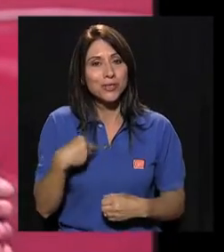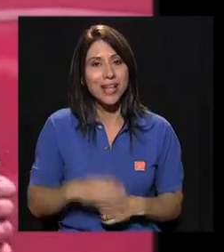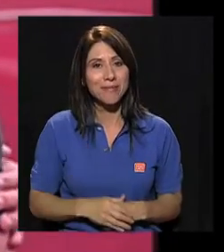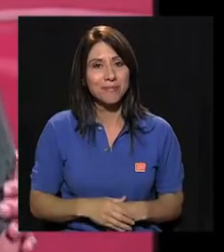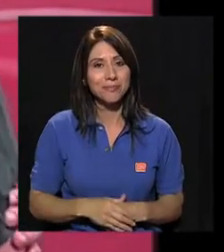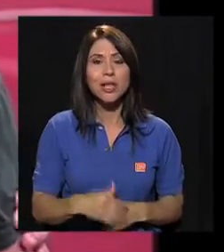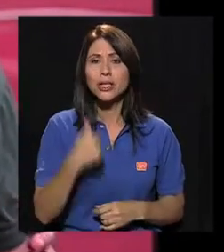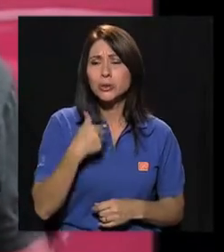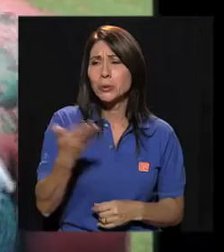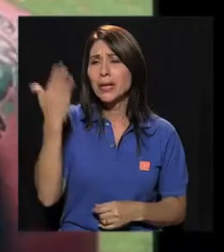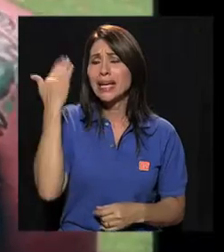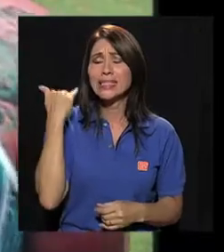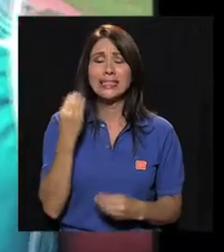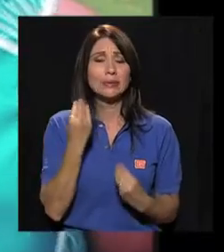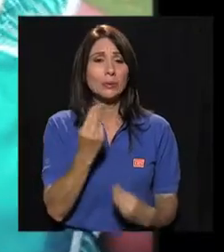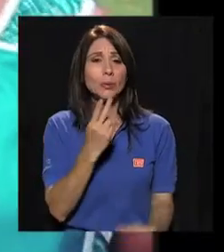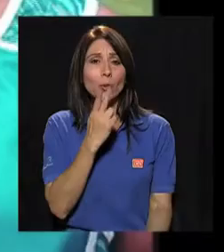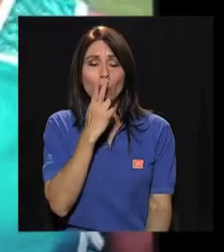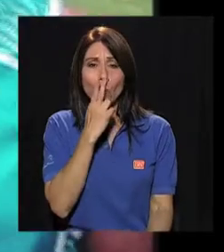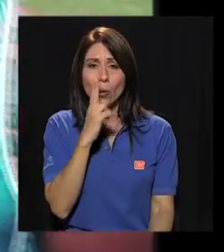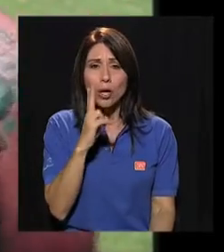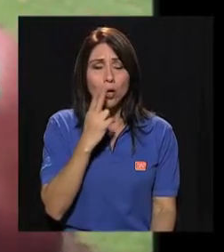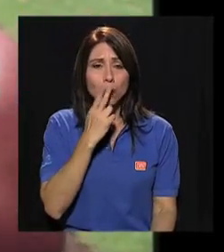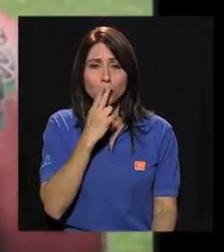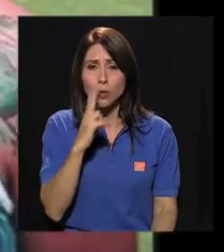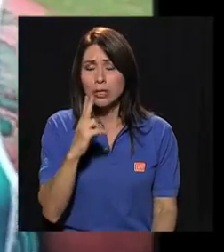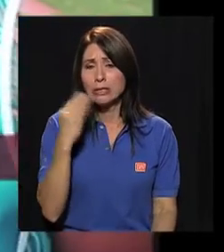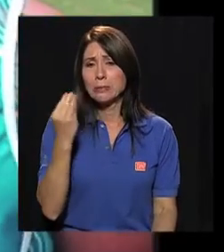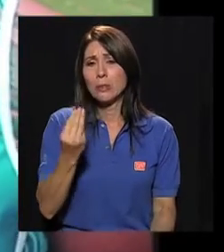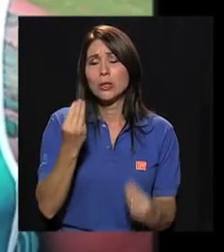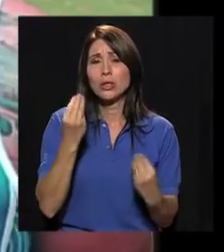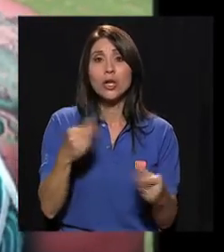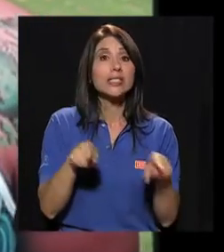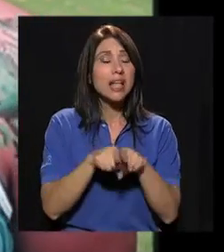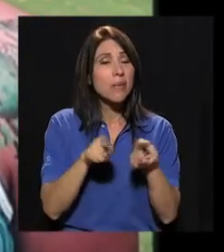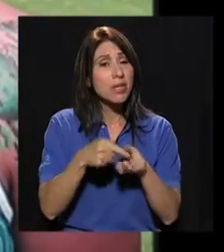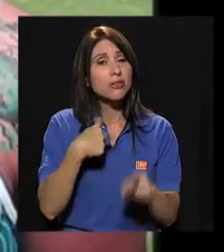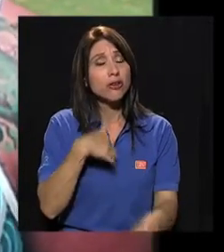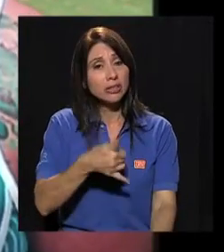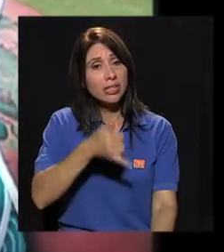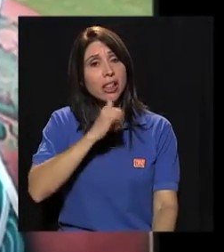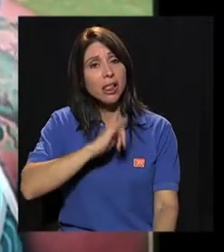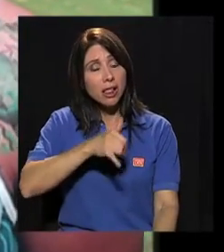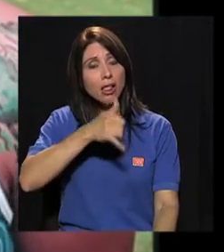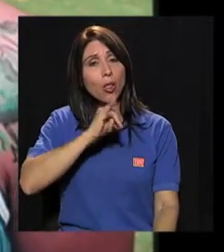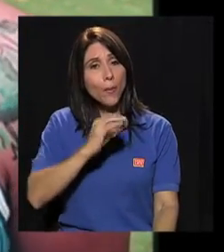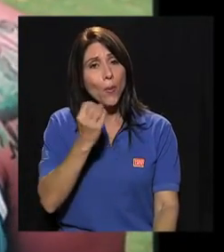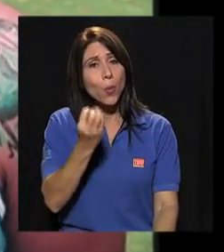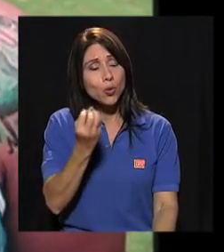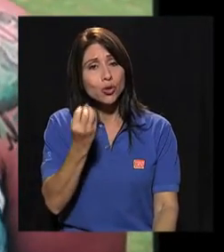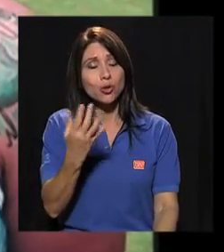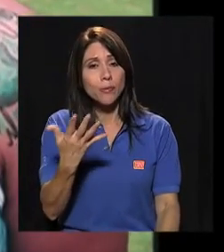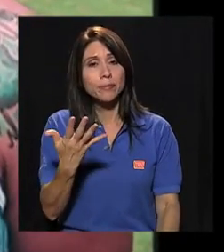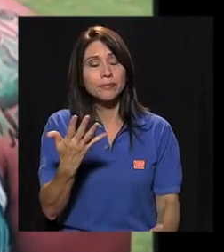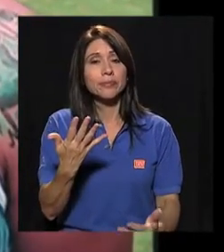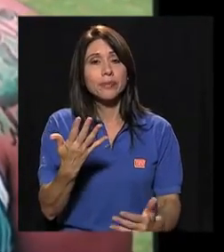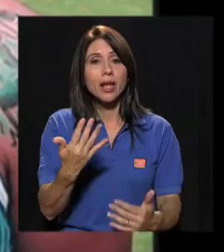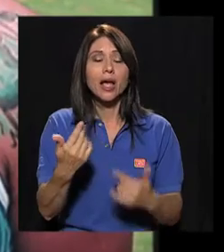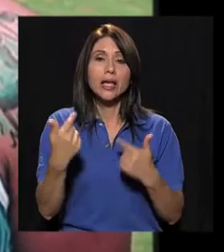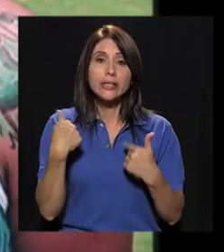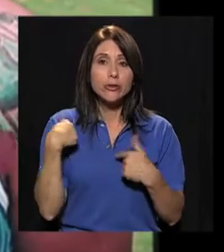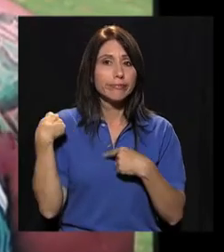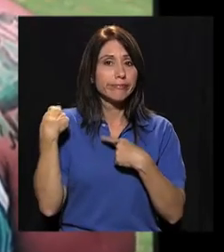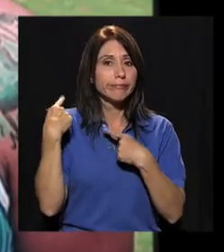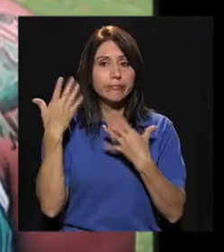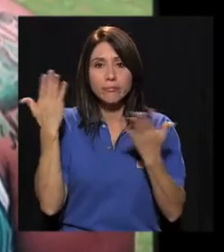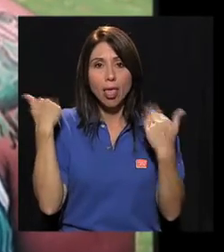Y me gusta. Era un gran consumidor de cigarrillo. O sea, fumaba montones. Tomaba mucho alcohol. Y